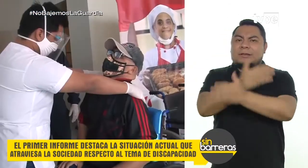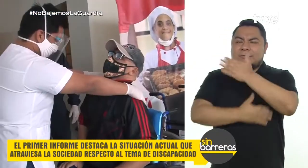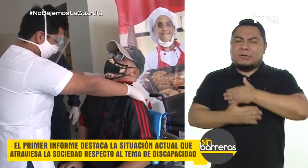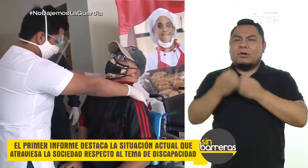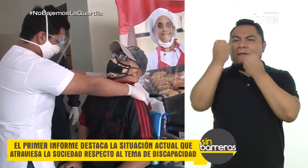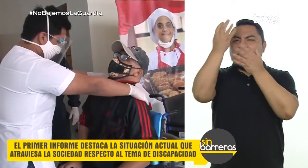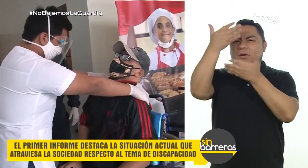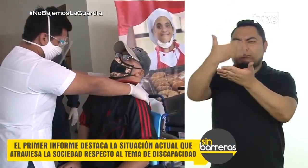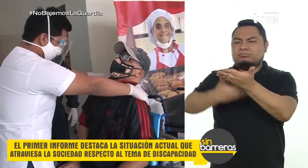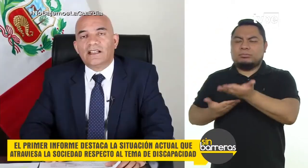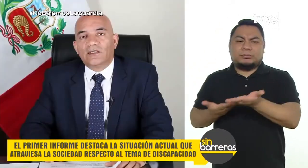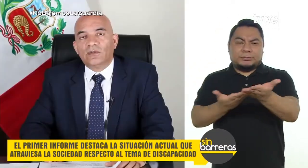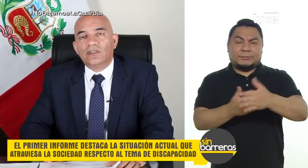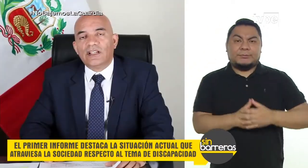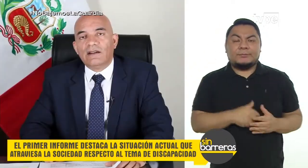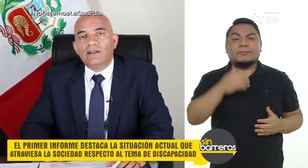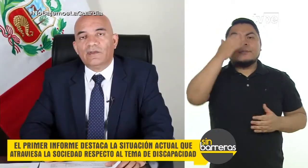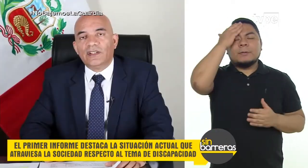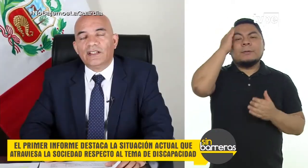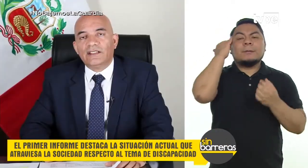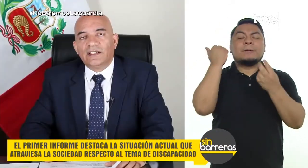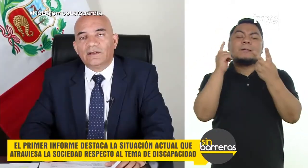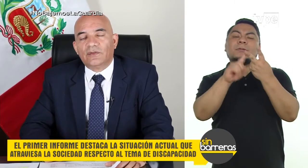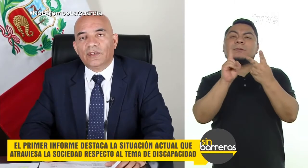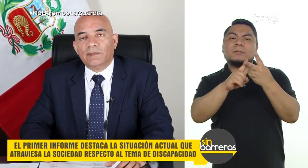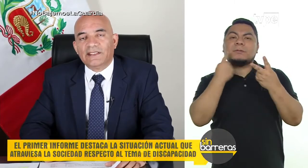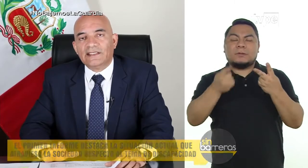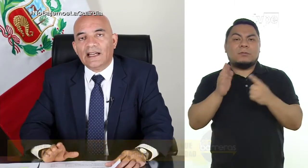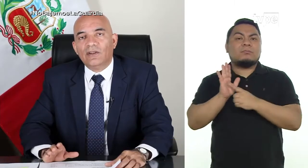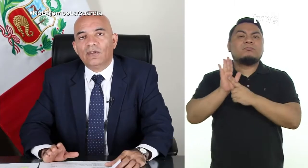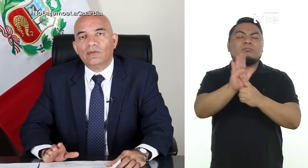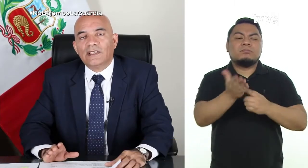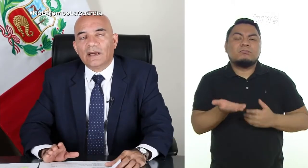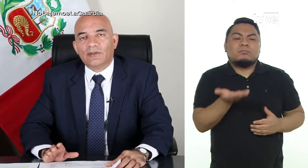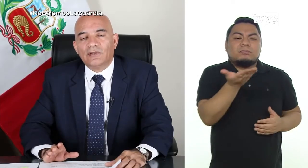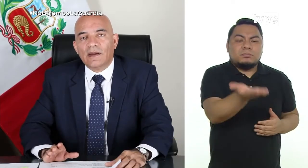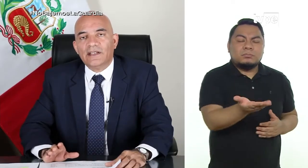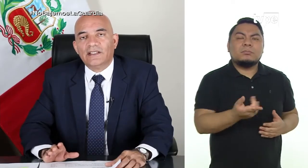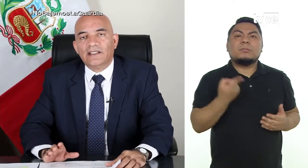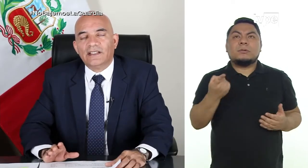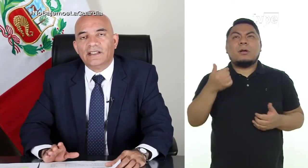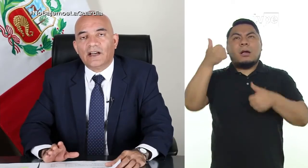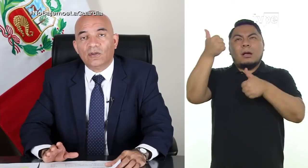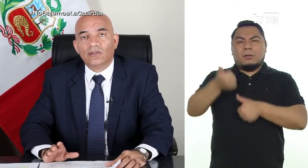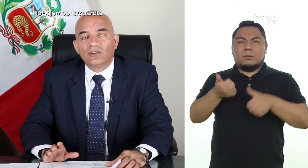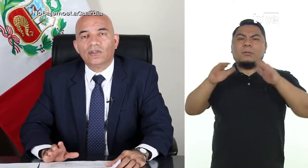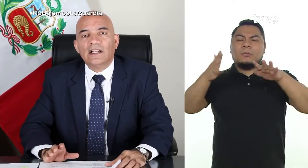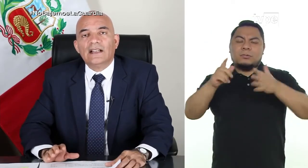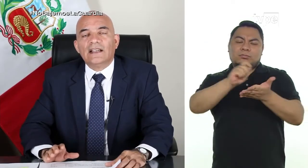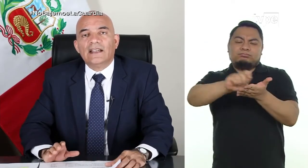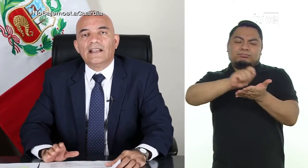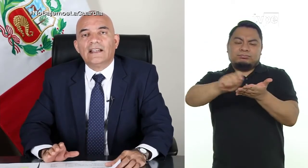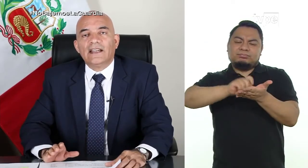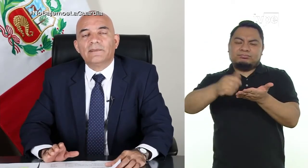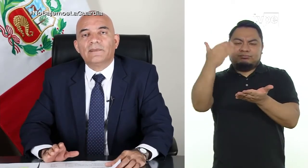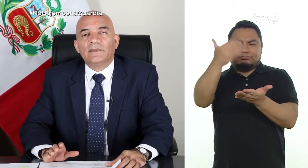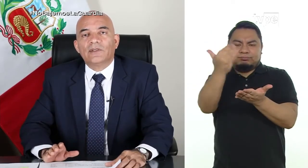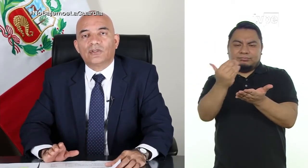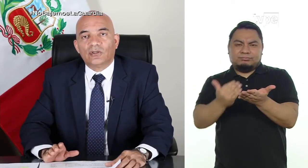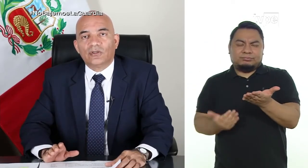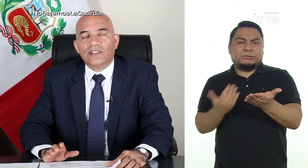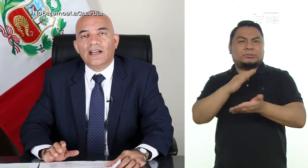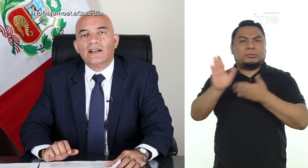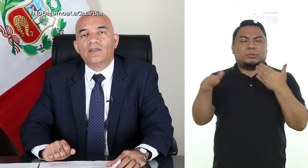de discapacidad. El segundo entregable fue presentado aproximadamente en agosto en el que